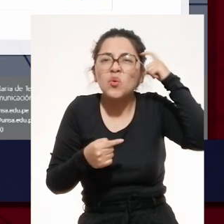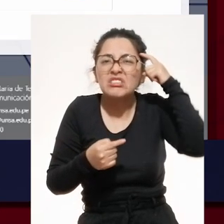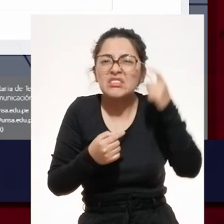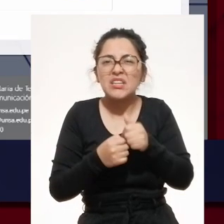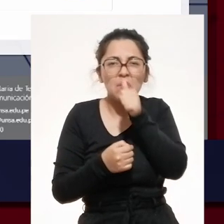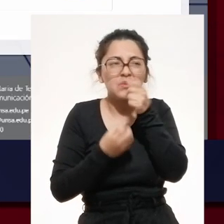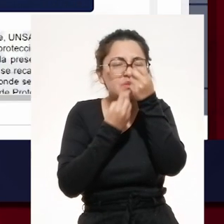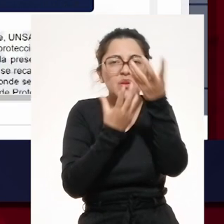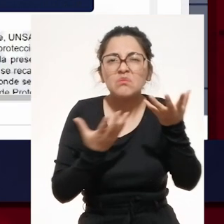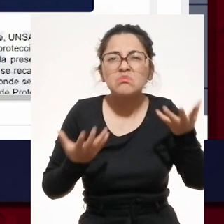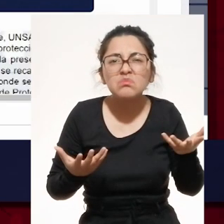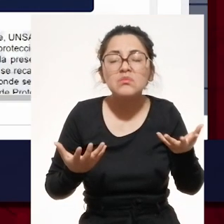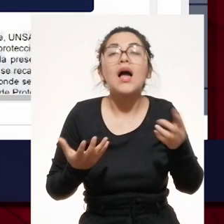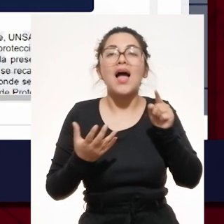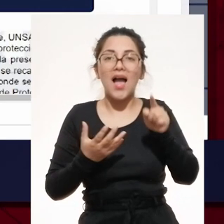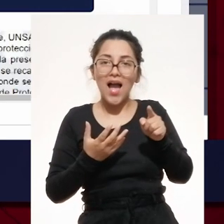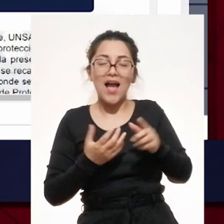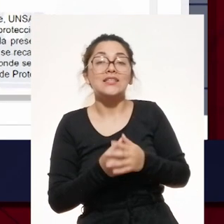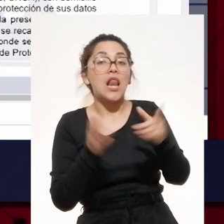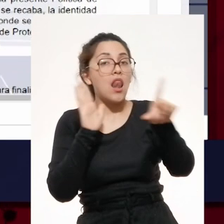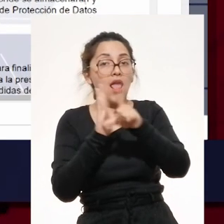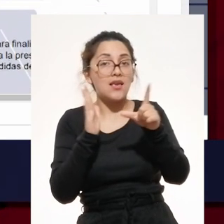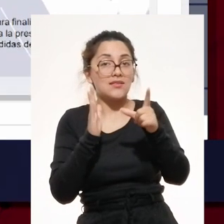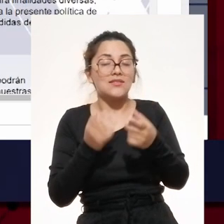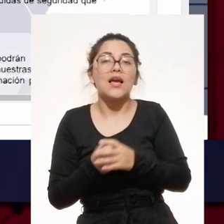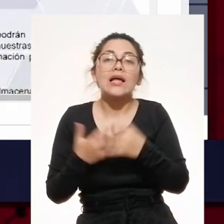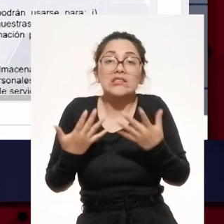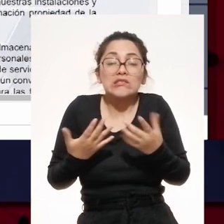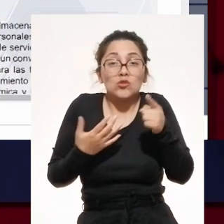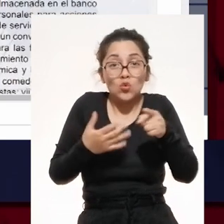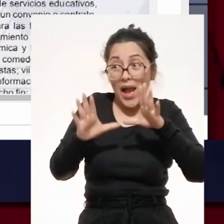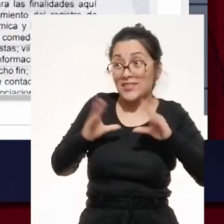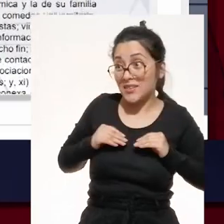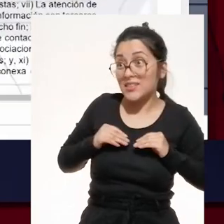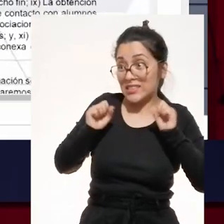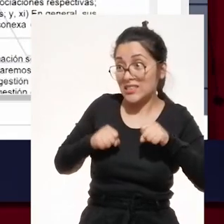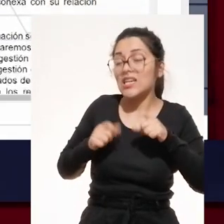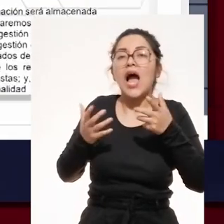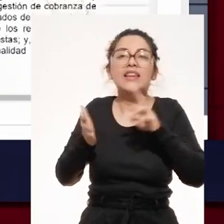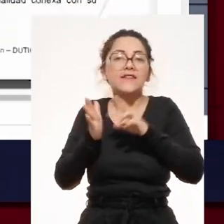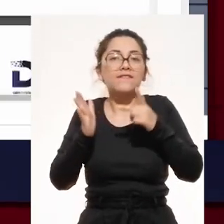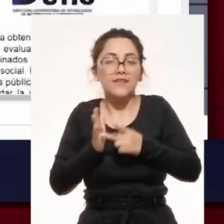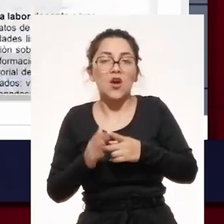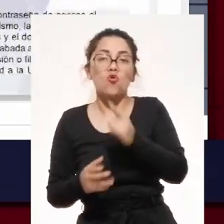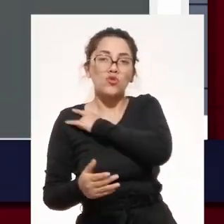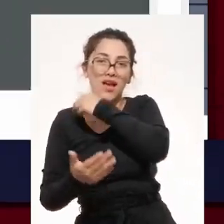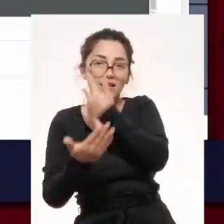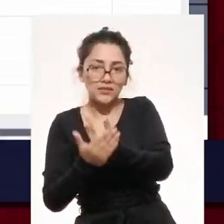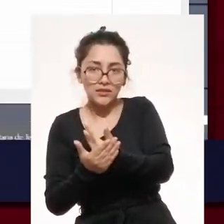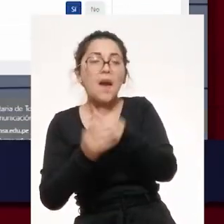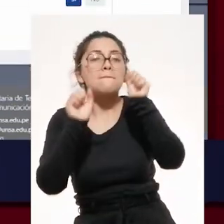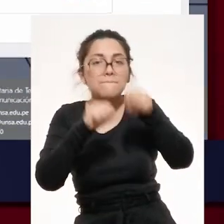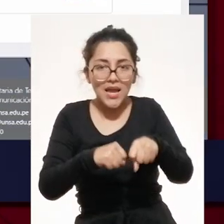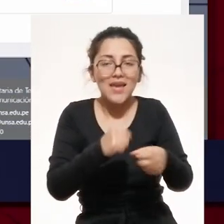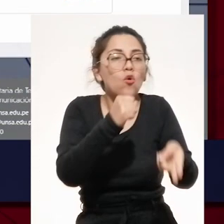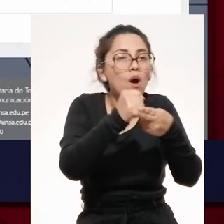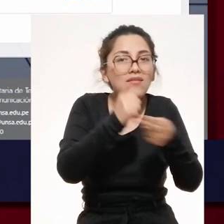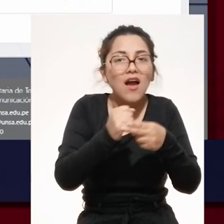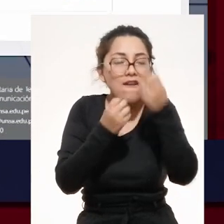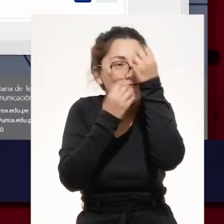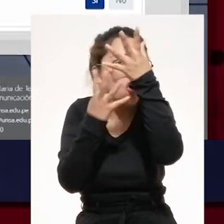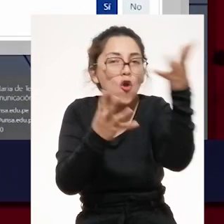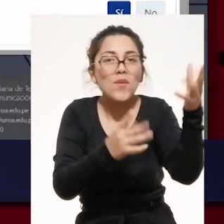que ofrece la UNSA. Recuerde que las políticas de privacidad de datos permite que, de acuerdo a ley, que la universidad administre